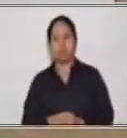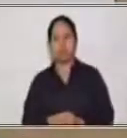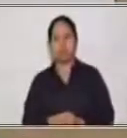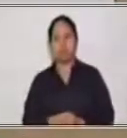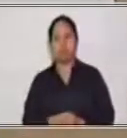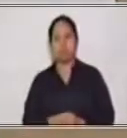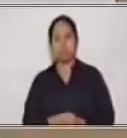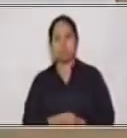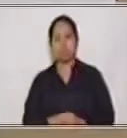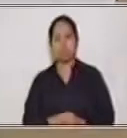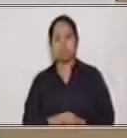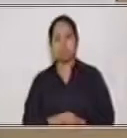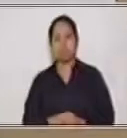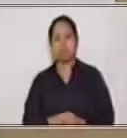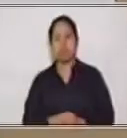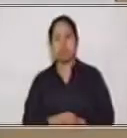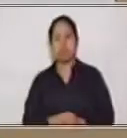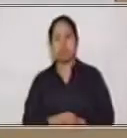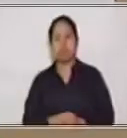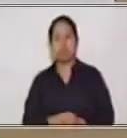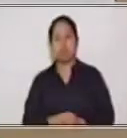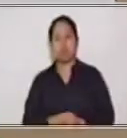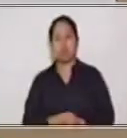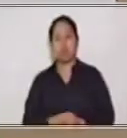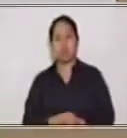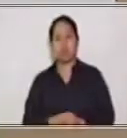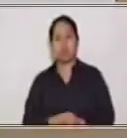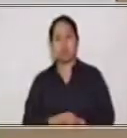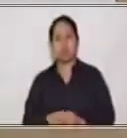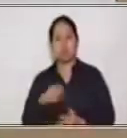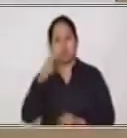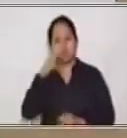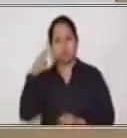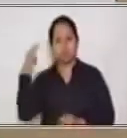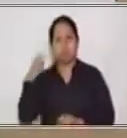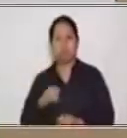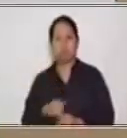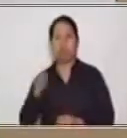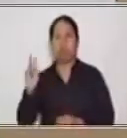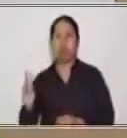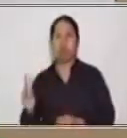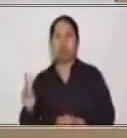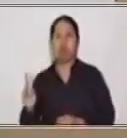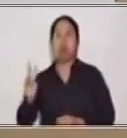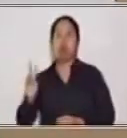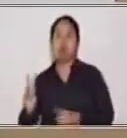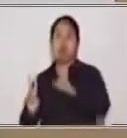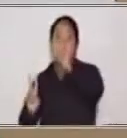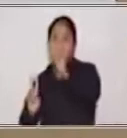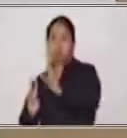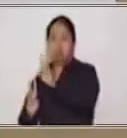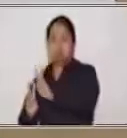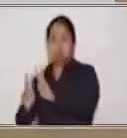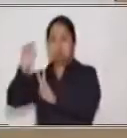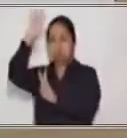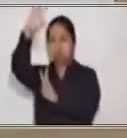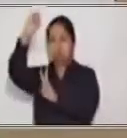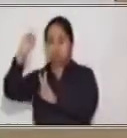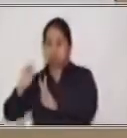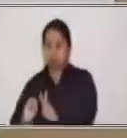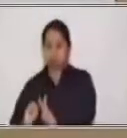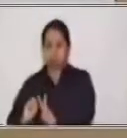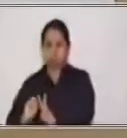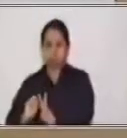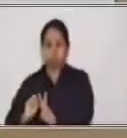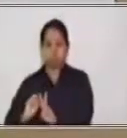¿cuántos? 2. Muy bien, bajo nuevamente el siguiente 0, para acá, y ya tenemos